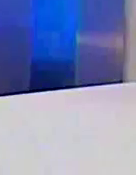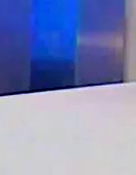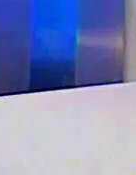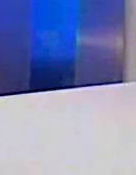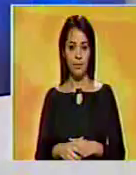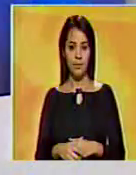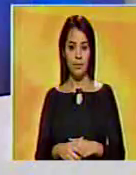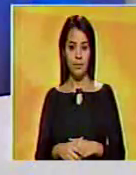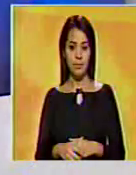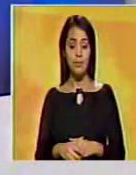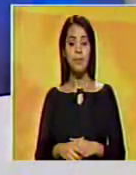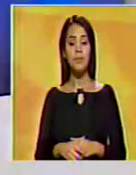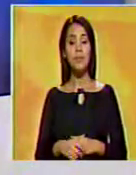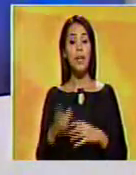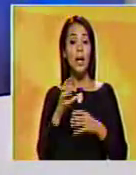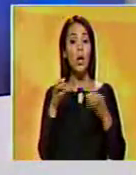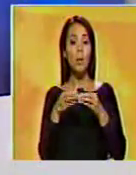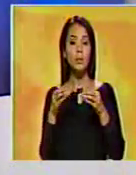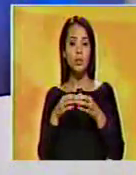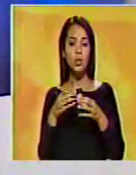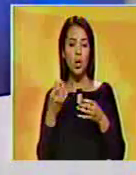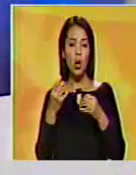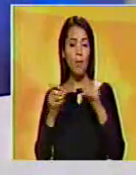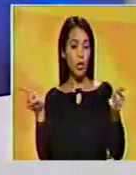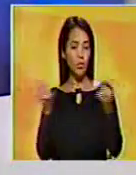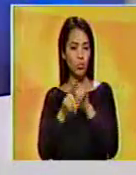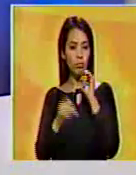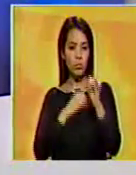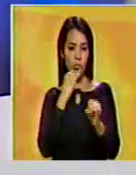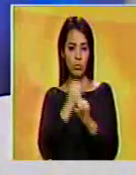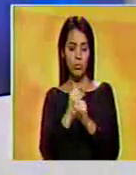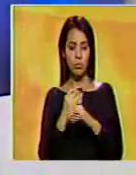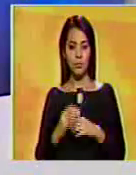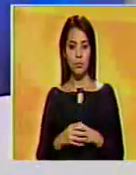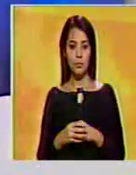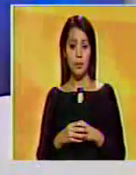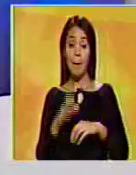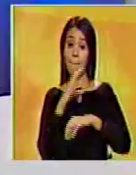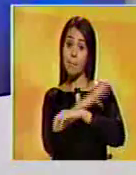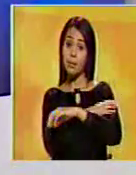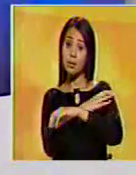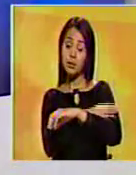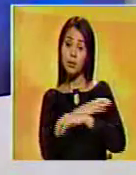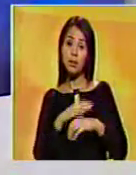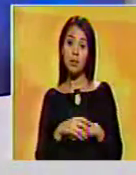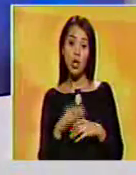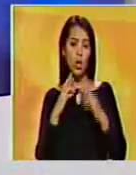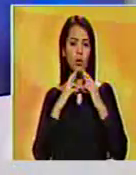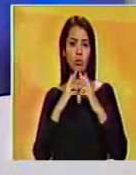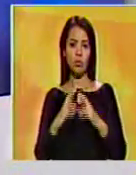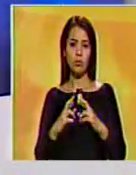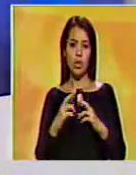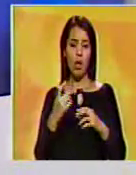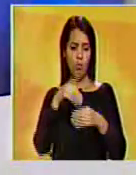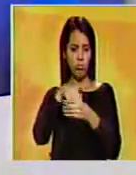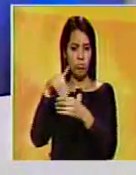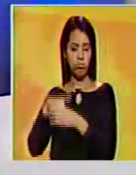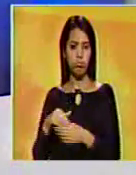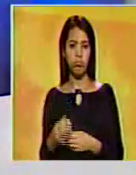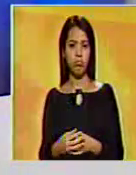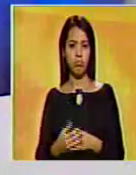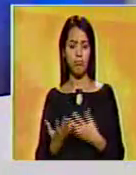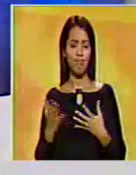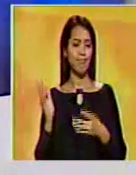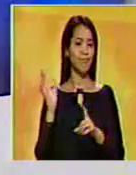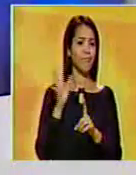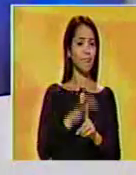Roy Daza, integrante de la Comisión de Asuntos Internacionales del Partido Socialista Unido de Venezuela, aseguró que los resultados de las elecciones regionales demuestran una derrota